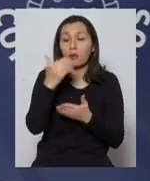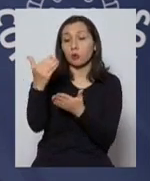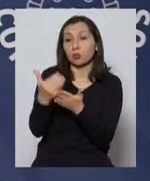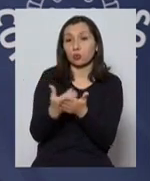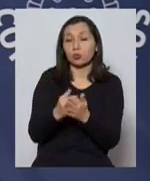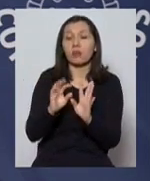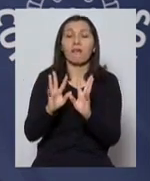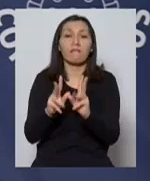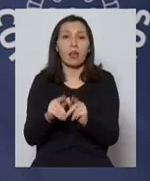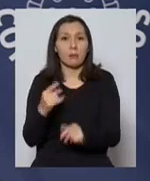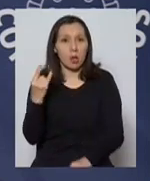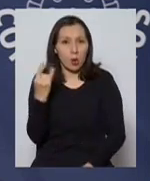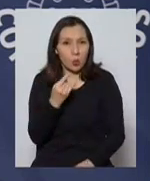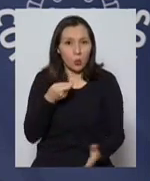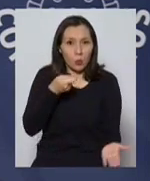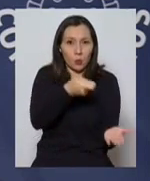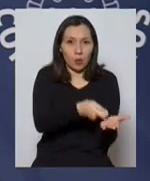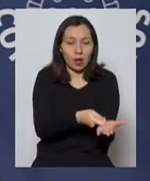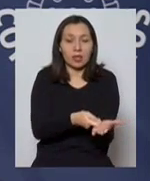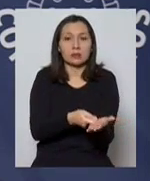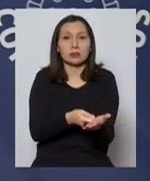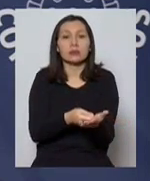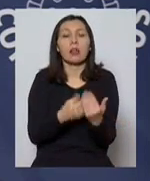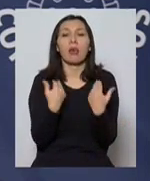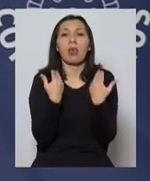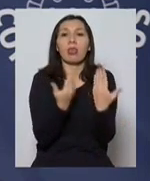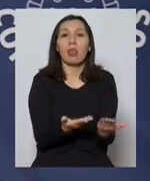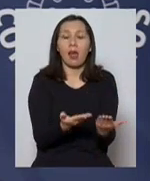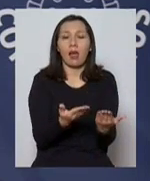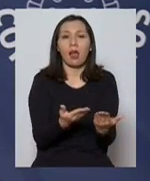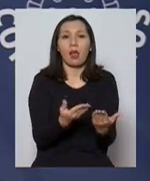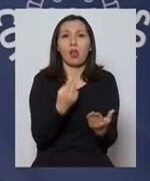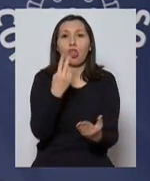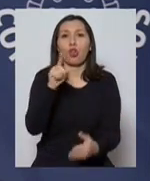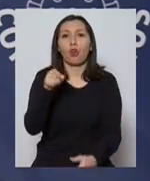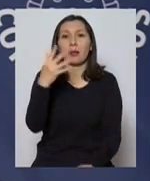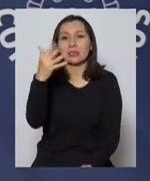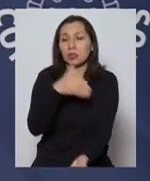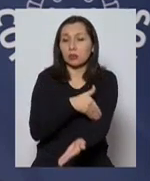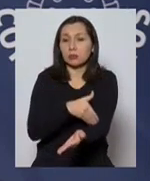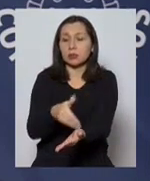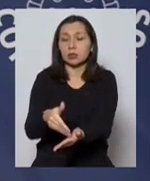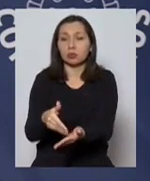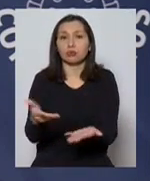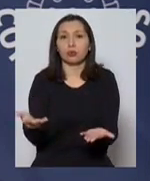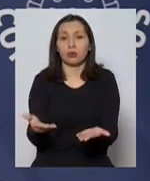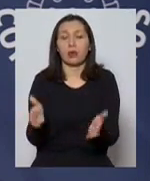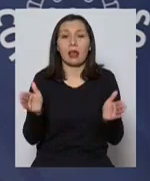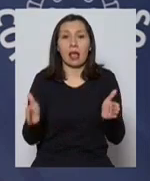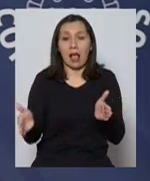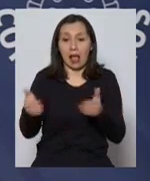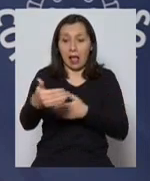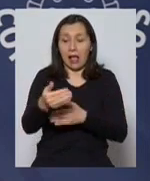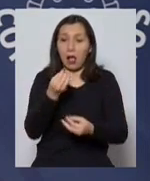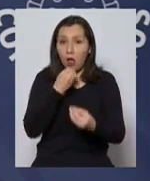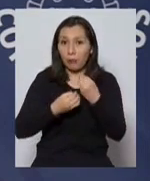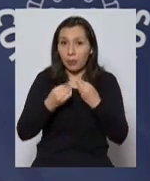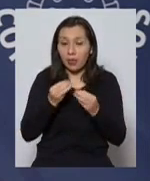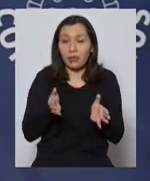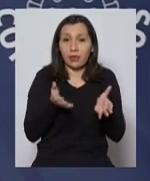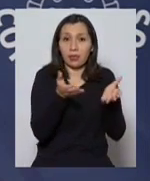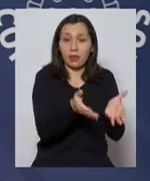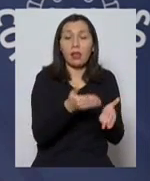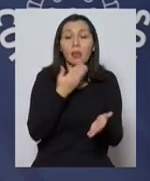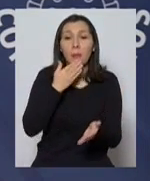familiar de emergencia, la entrega de 2,5 millones de canastas y el